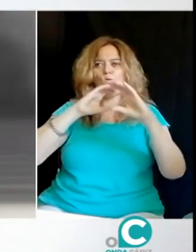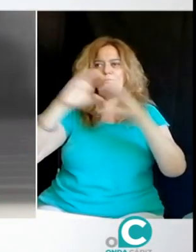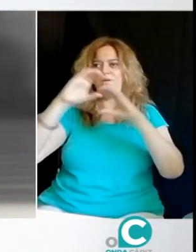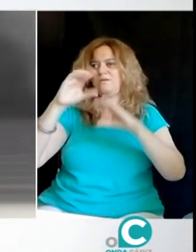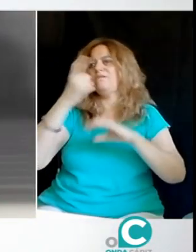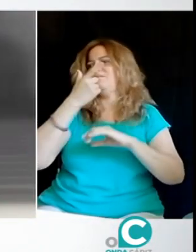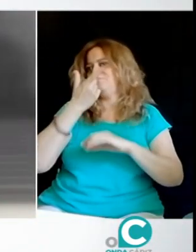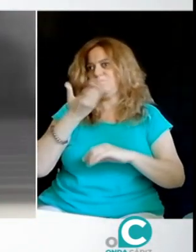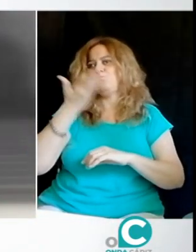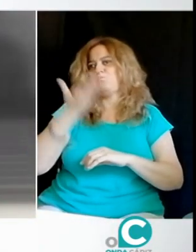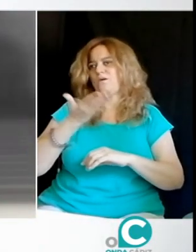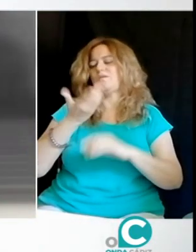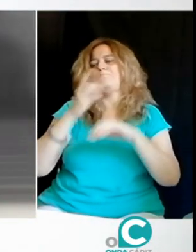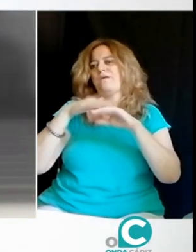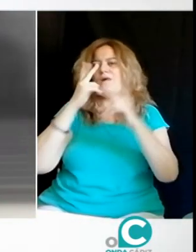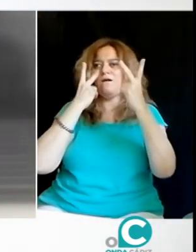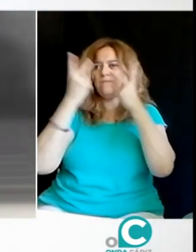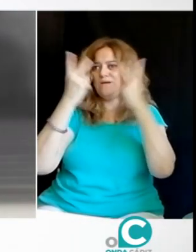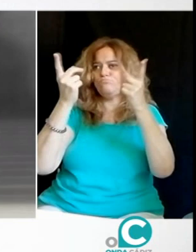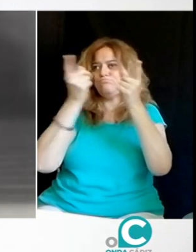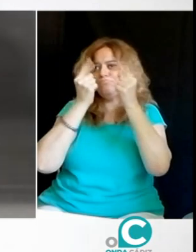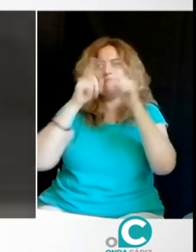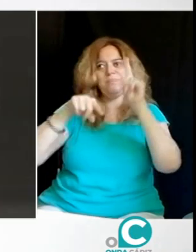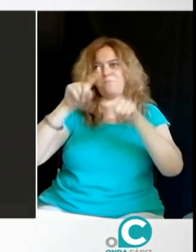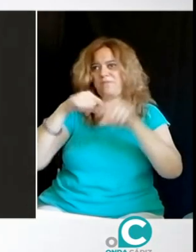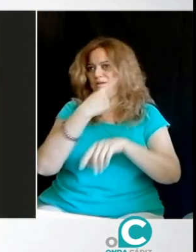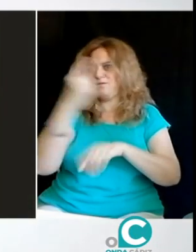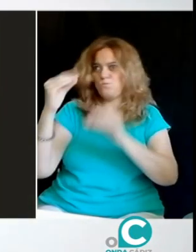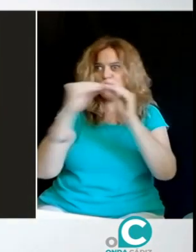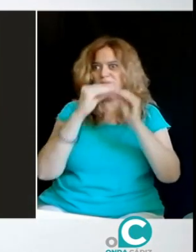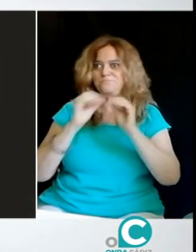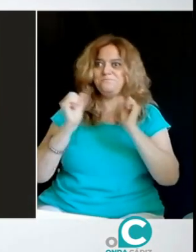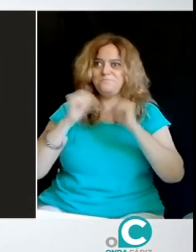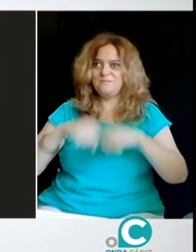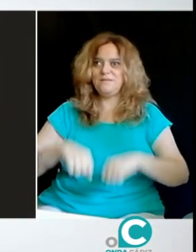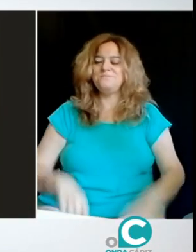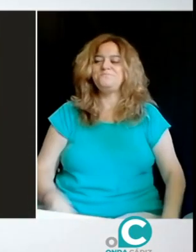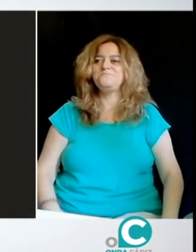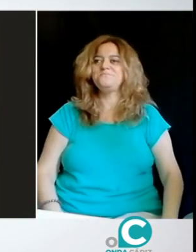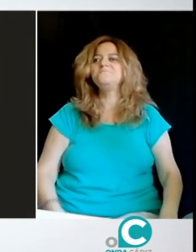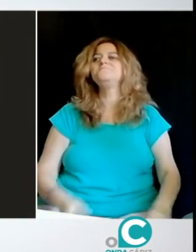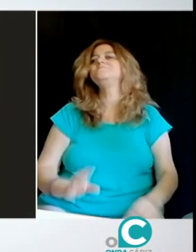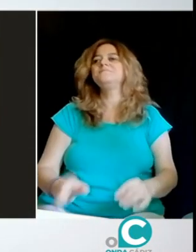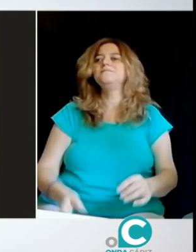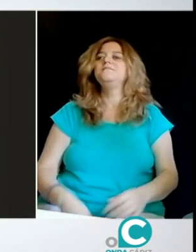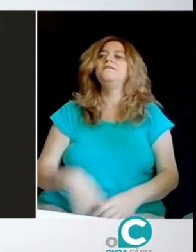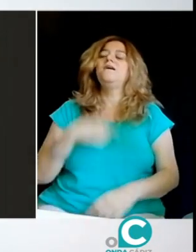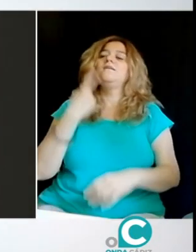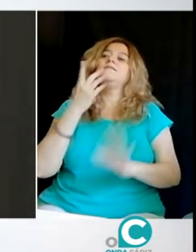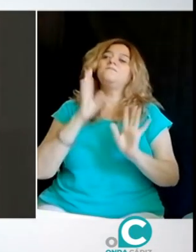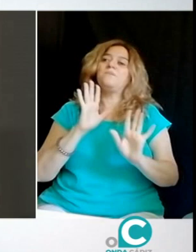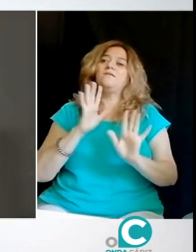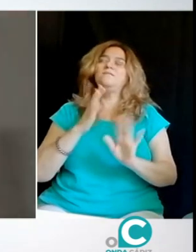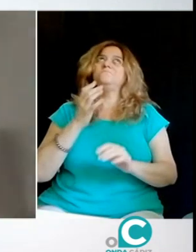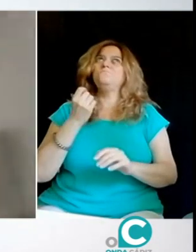susurrándole al oído, etc. O sea, dependiendo de los restos auditivos o visuales que tenga la persona, pues